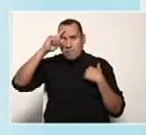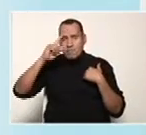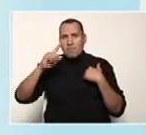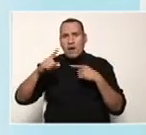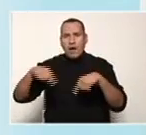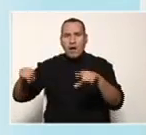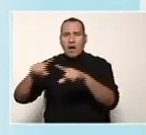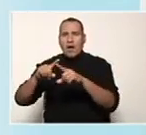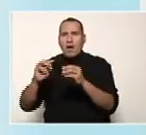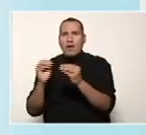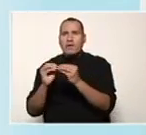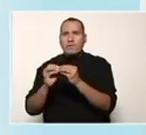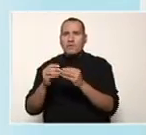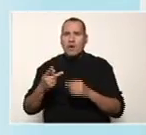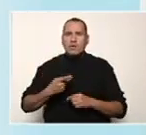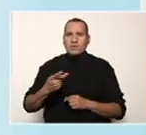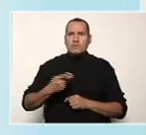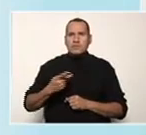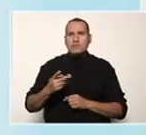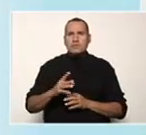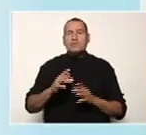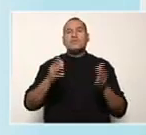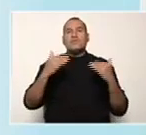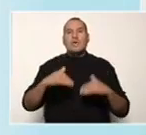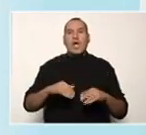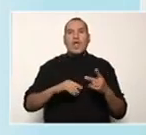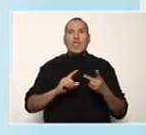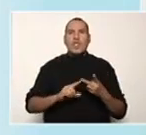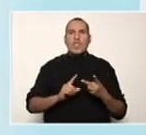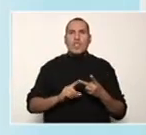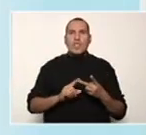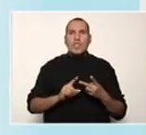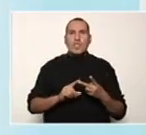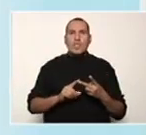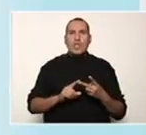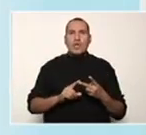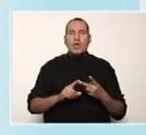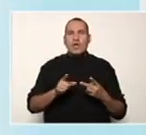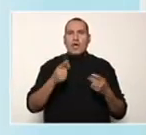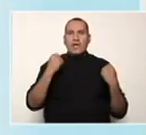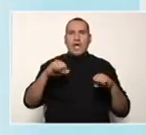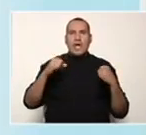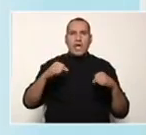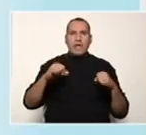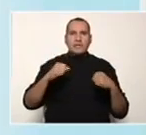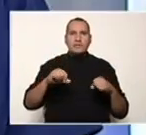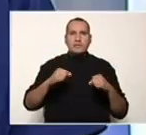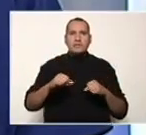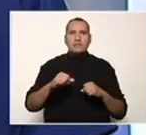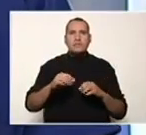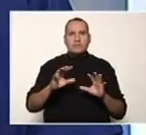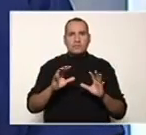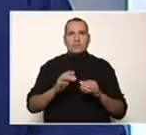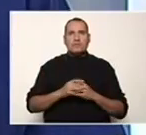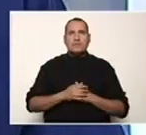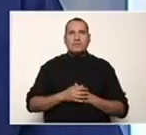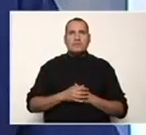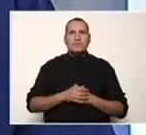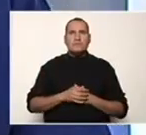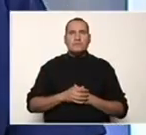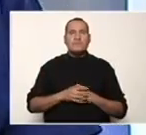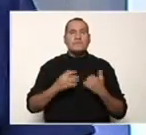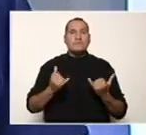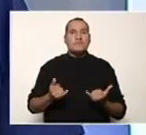2, factoriza por el caso de factor común el ejercicio que tenemos a continuación. Ok,